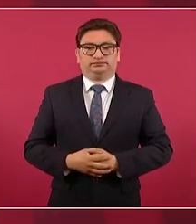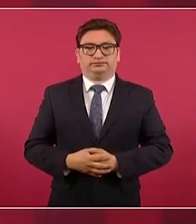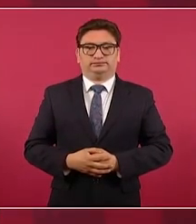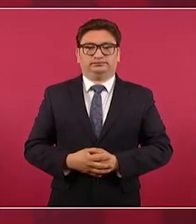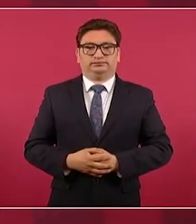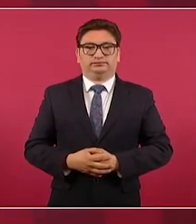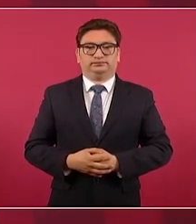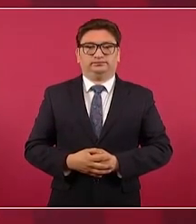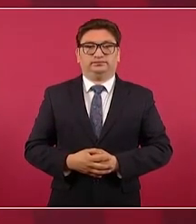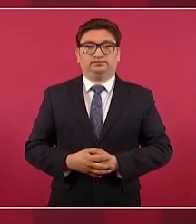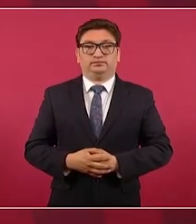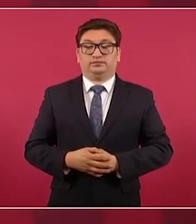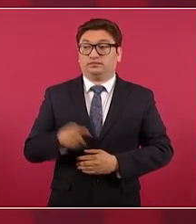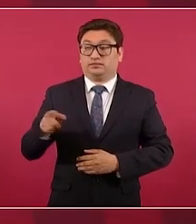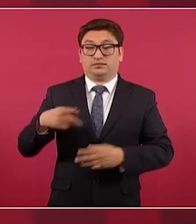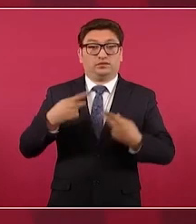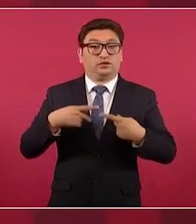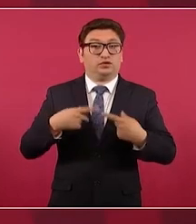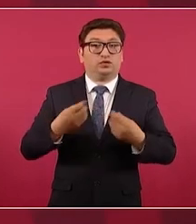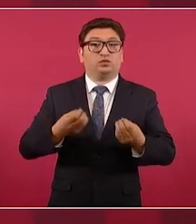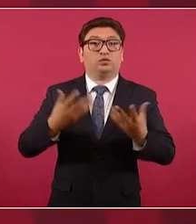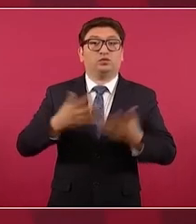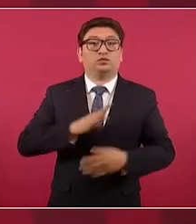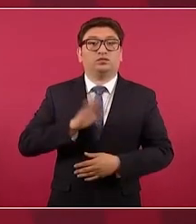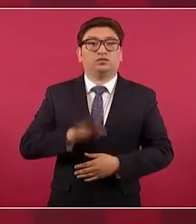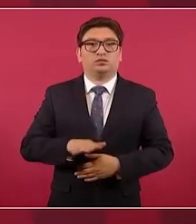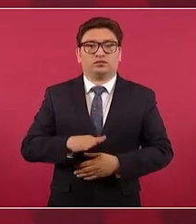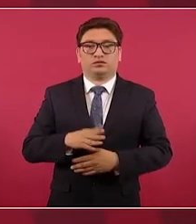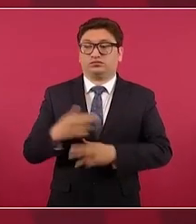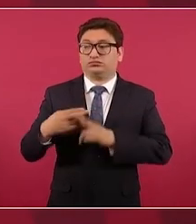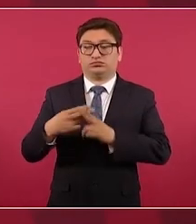son 50 los fallecidos,